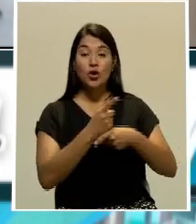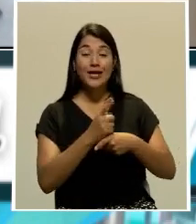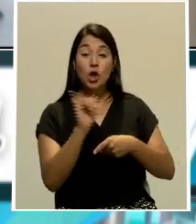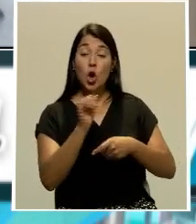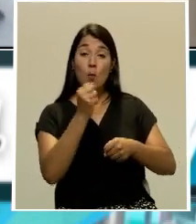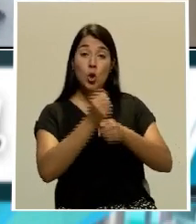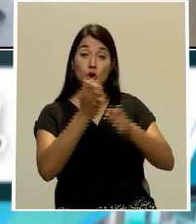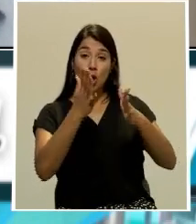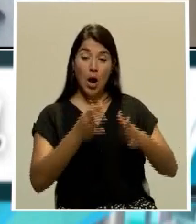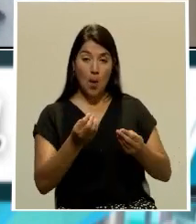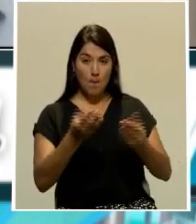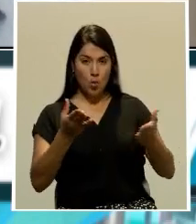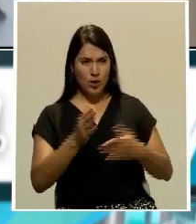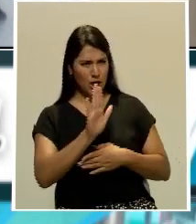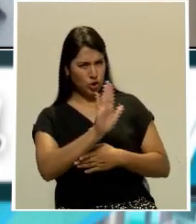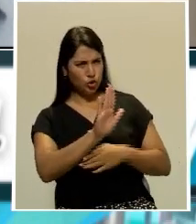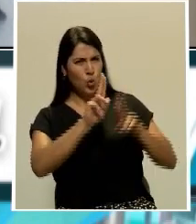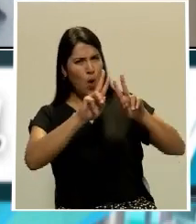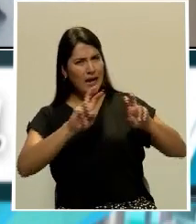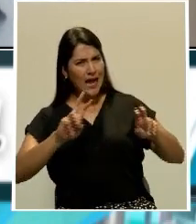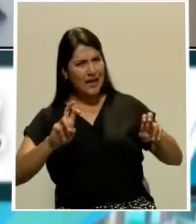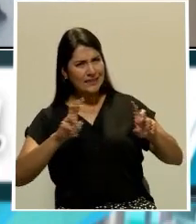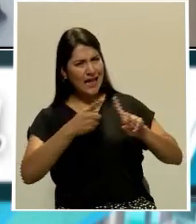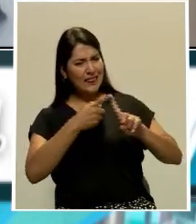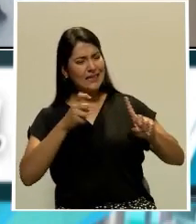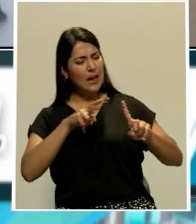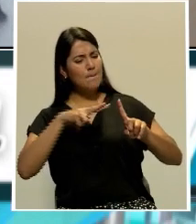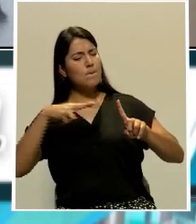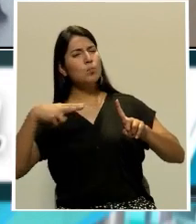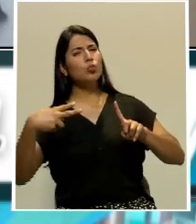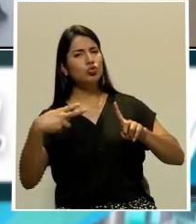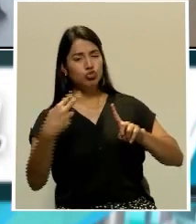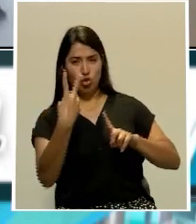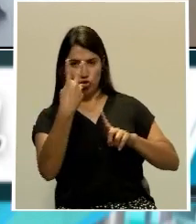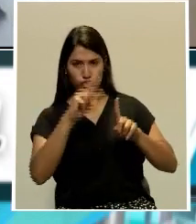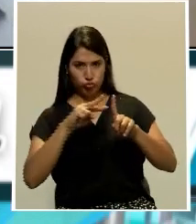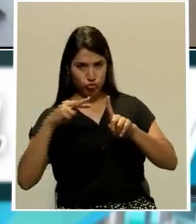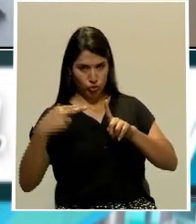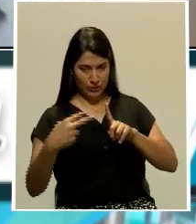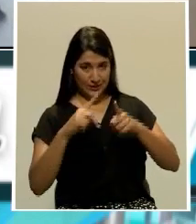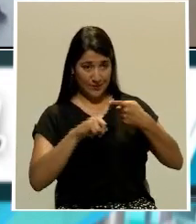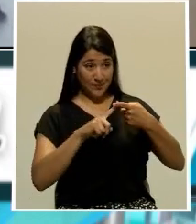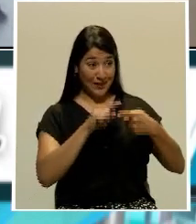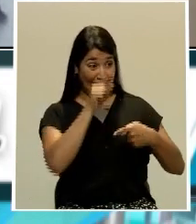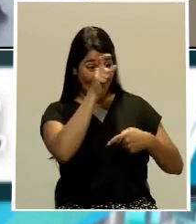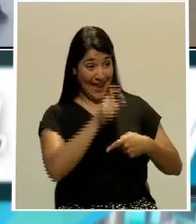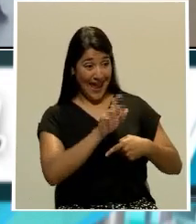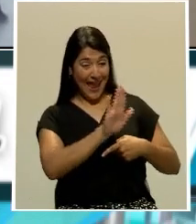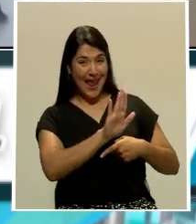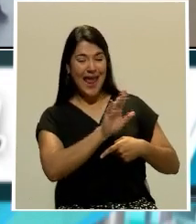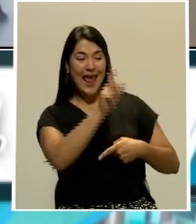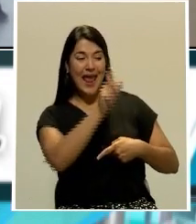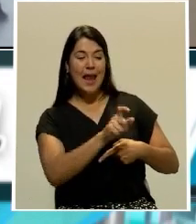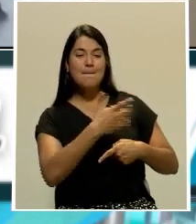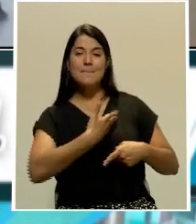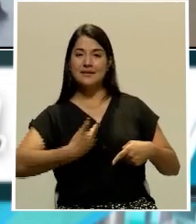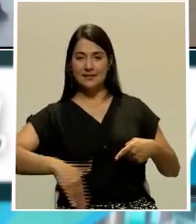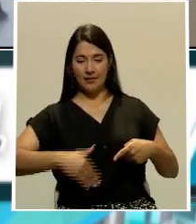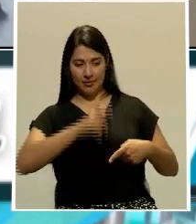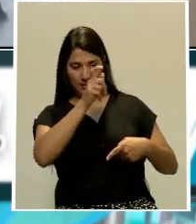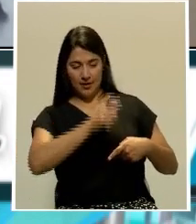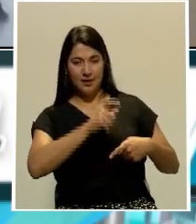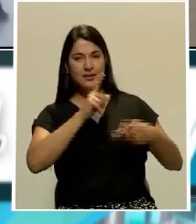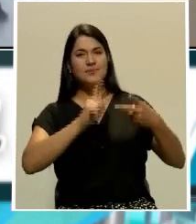analizás vos? Desde dos perspectivas. Su deber ser como presidente y el eterno talón de Aquiles